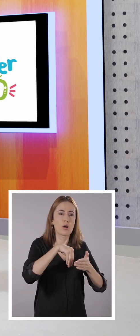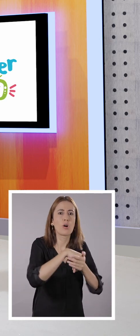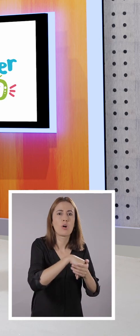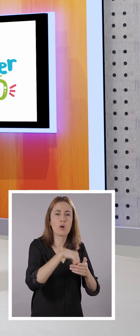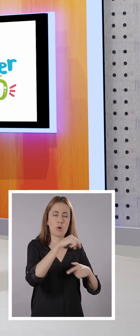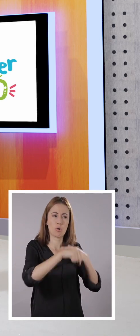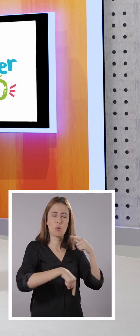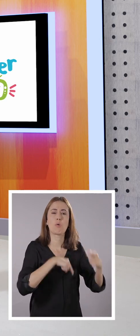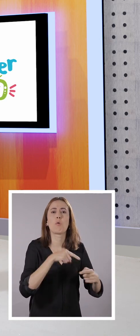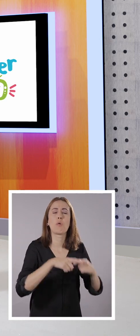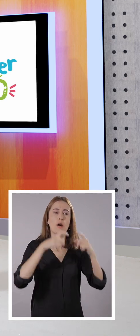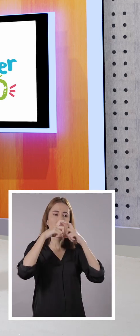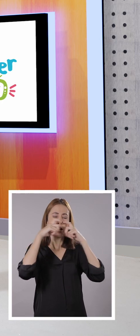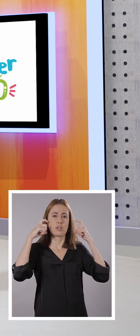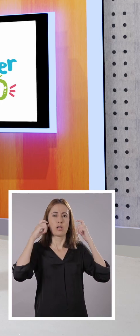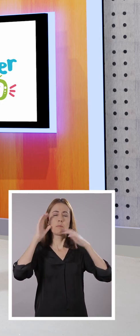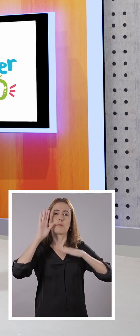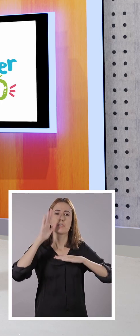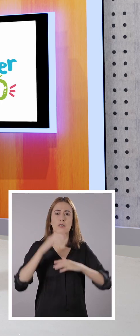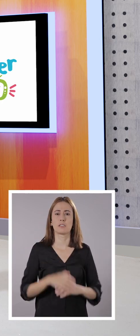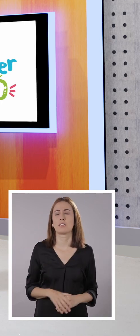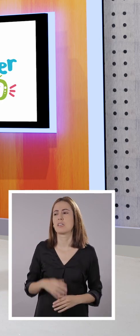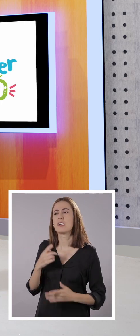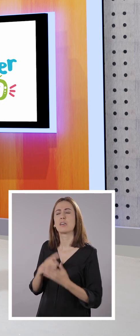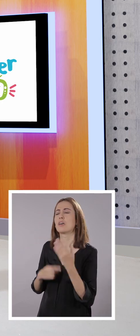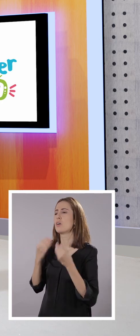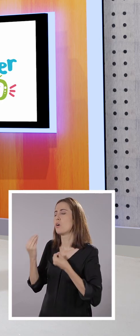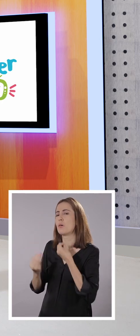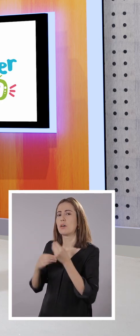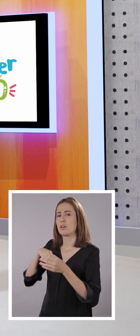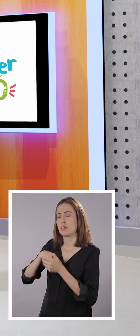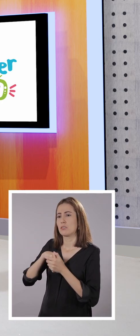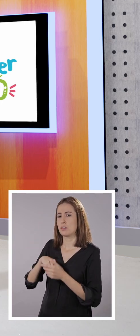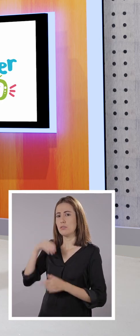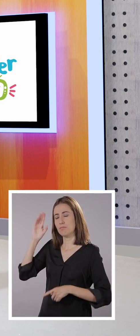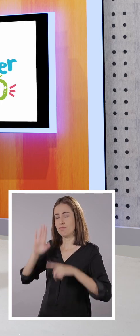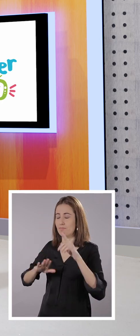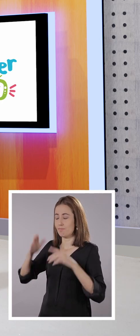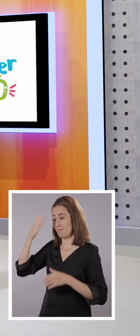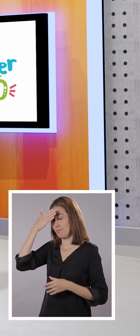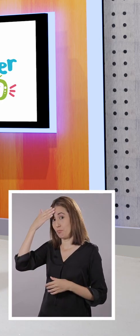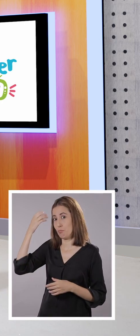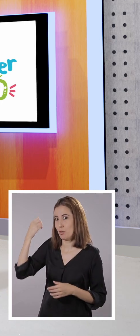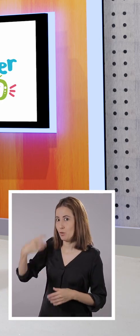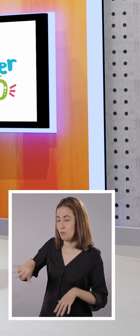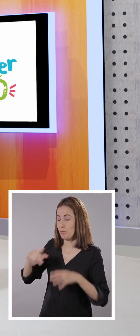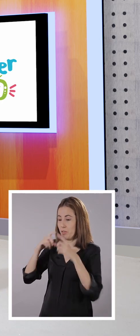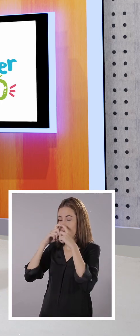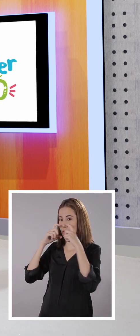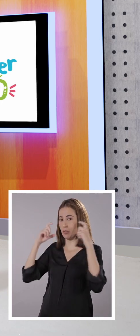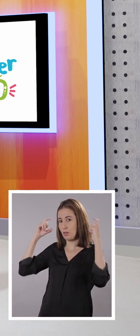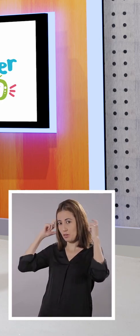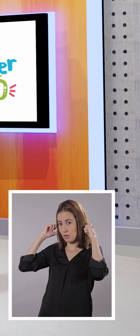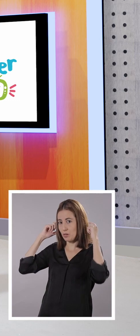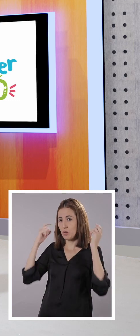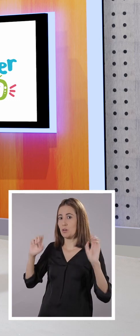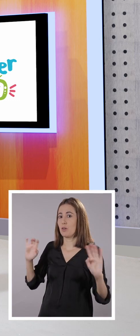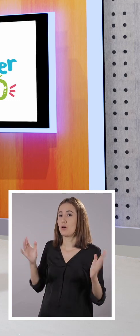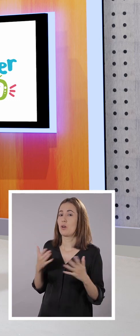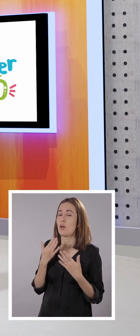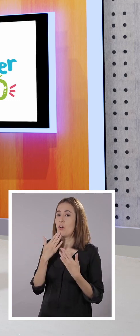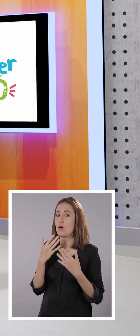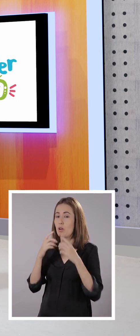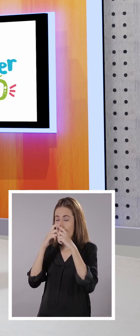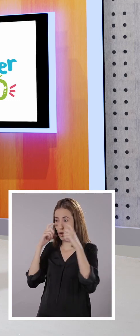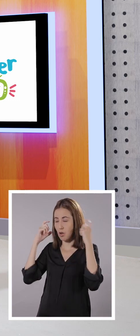cuando nos referimos a este compromiso? Eh, que a veces me olvido. No. No, no,